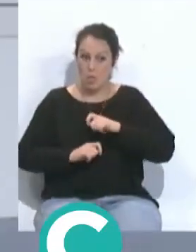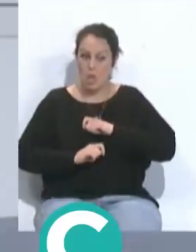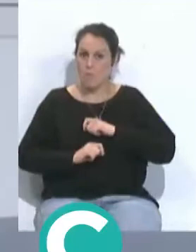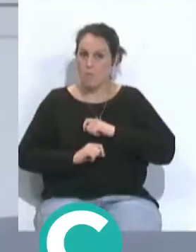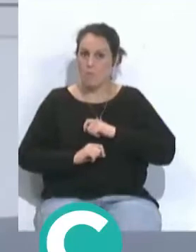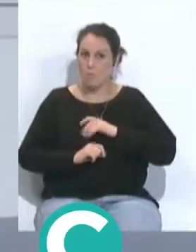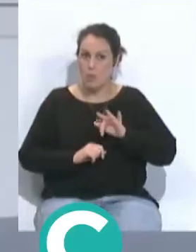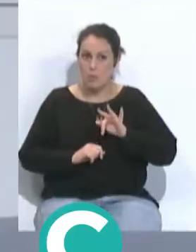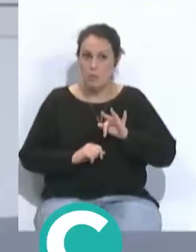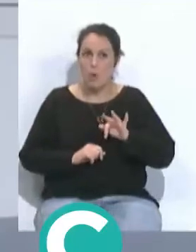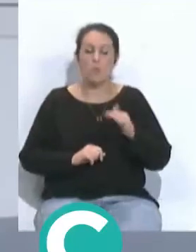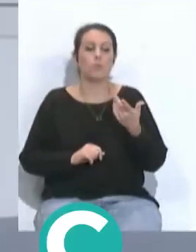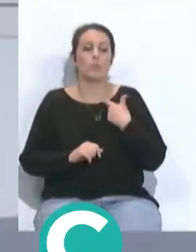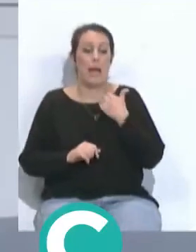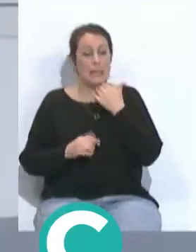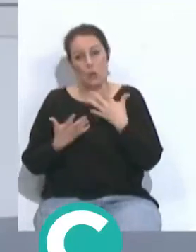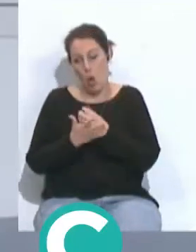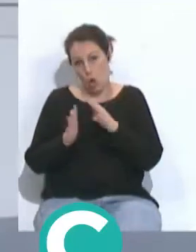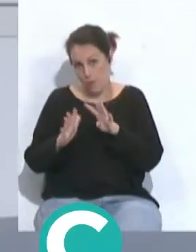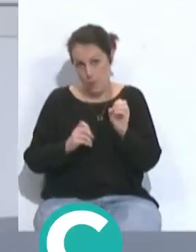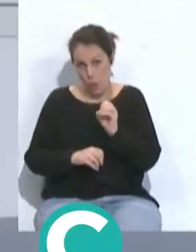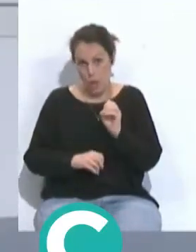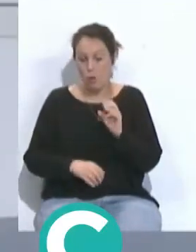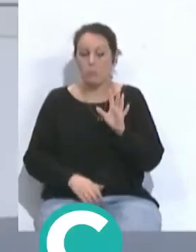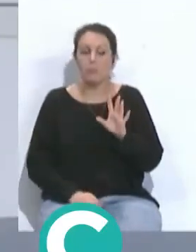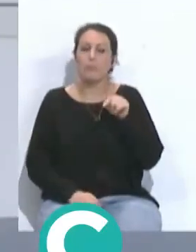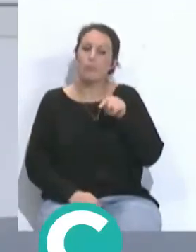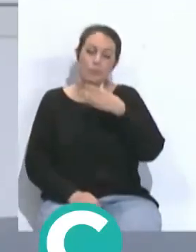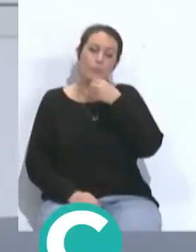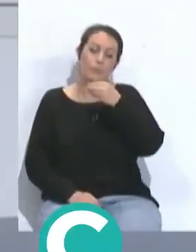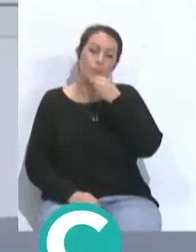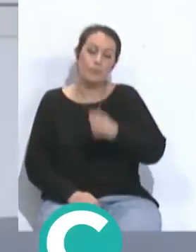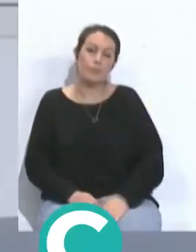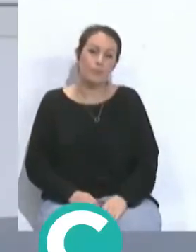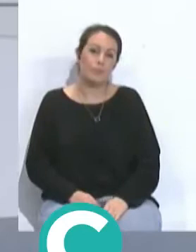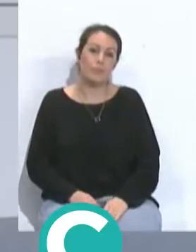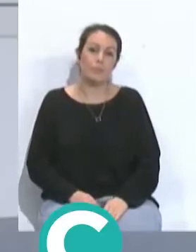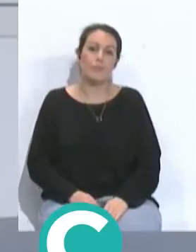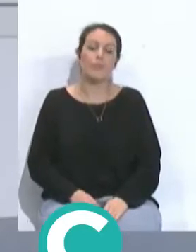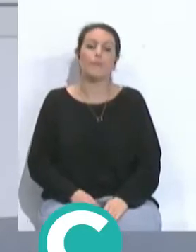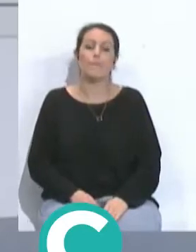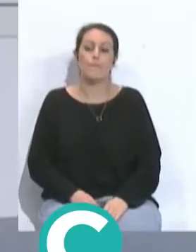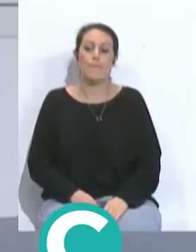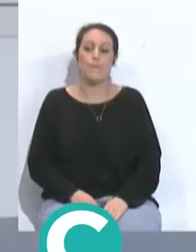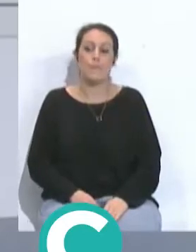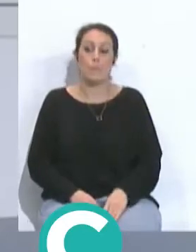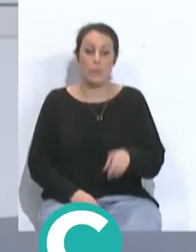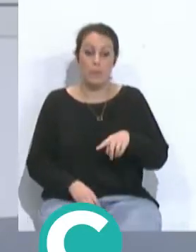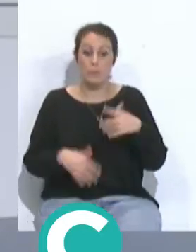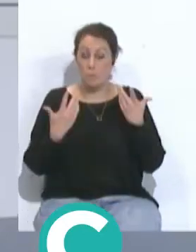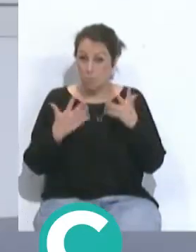o casi todo en un 90% y creo que eso es lo bonito sobre todo y lo de lo